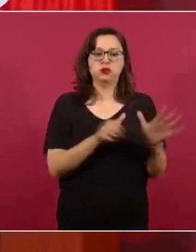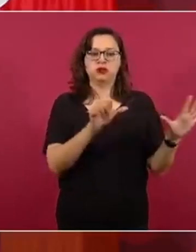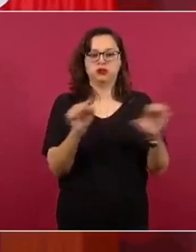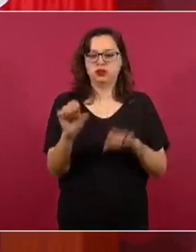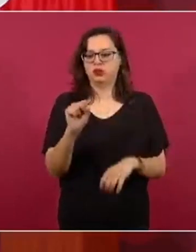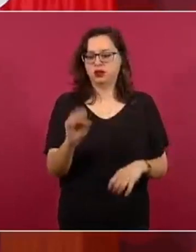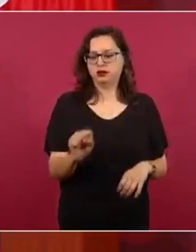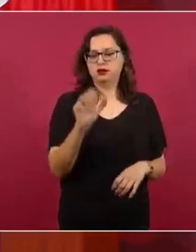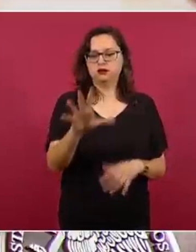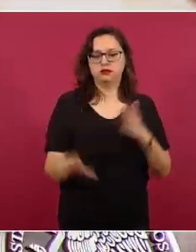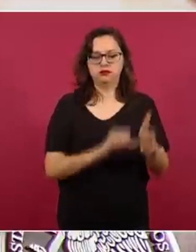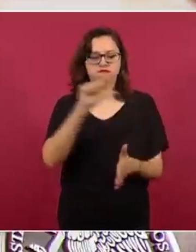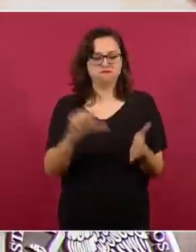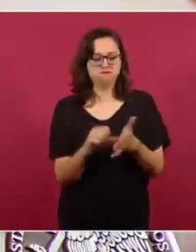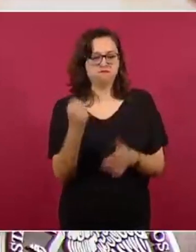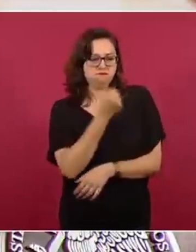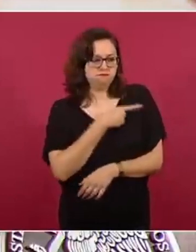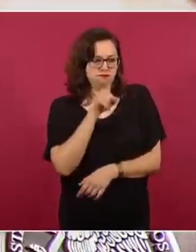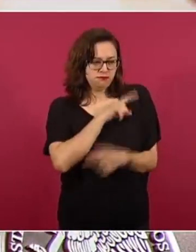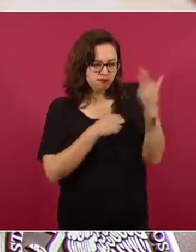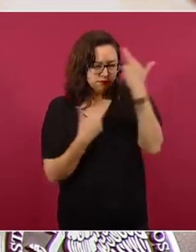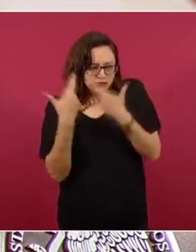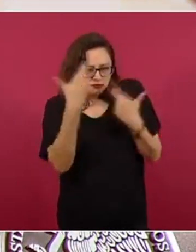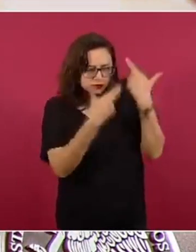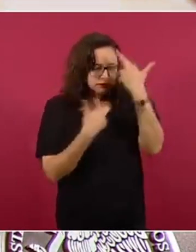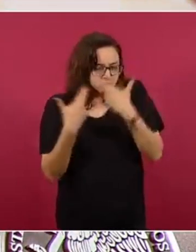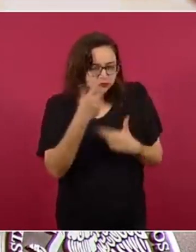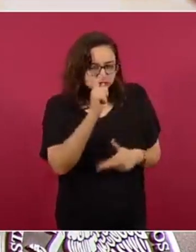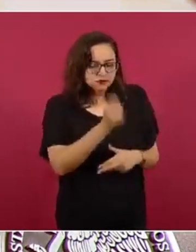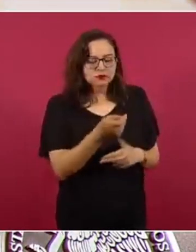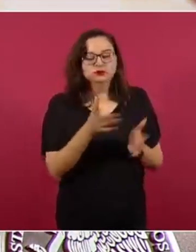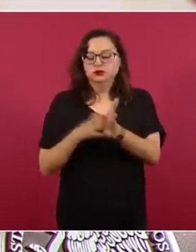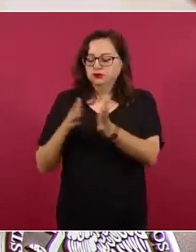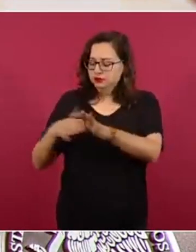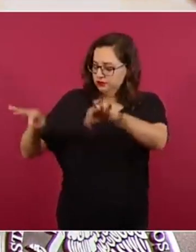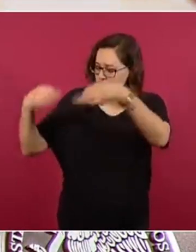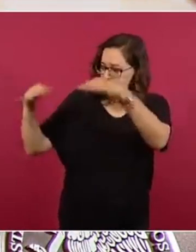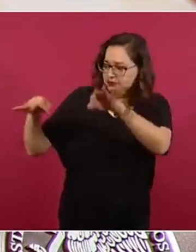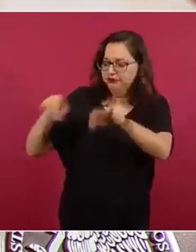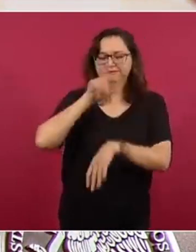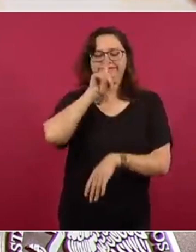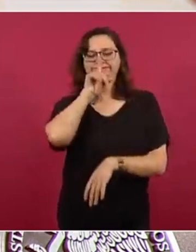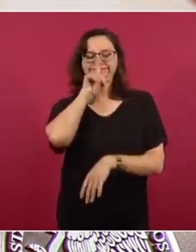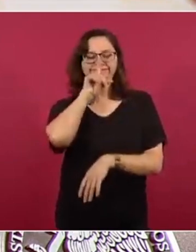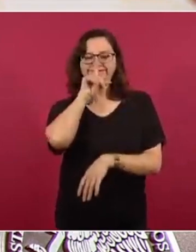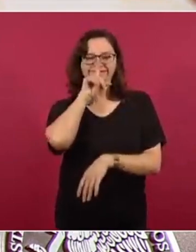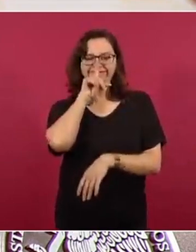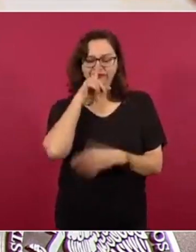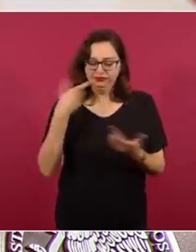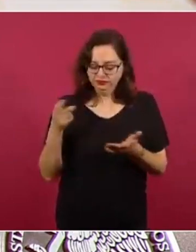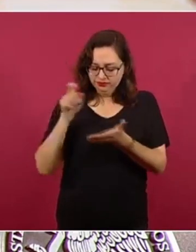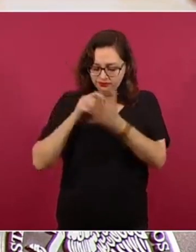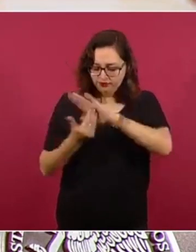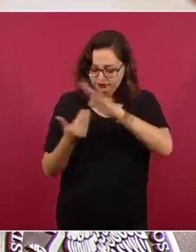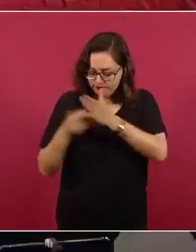salud, para hacer un estudio que superara solamente lo documental, es decir, el diagnóstico clásico que se hace en un escritorio,